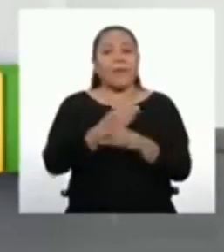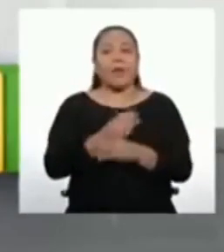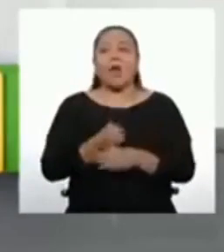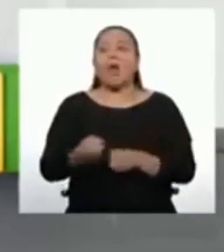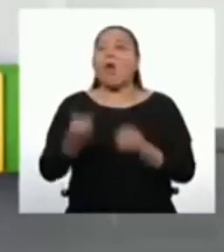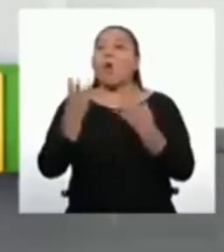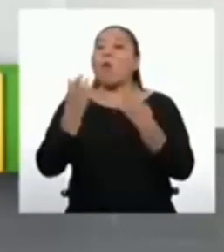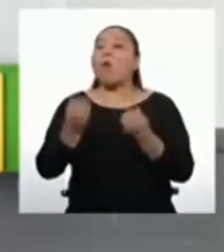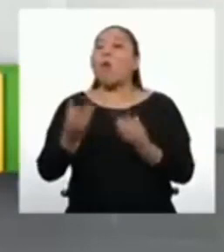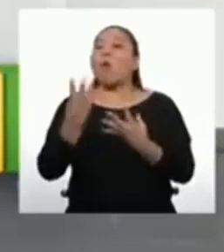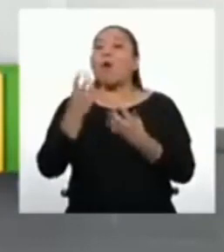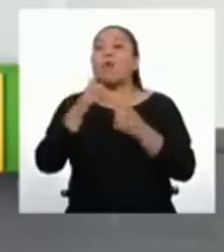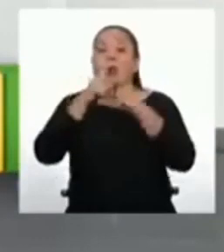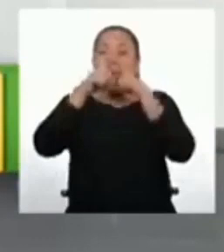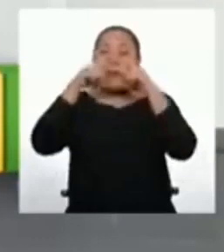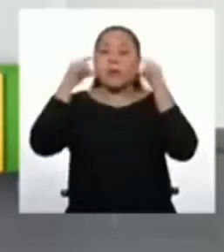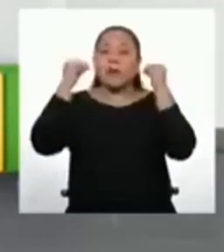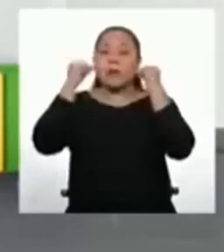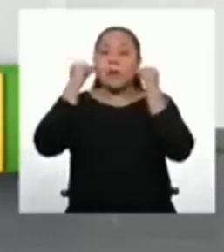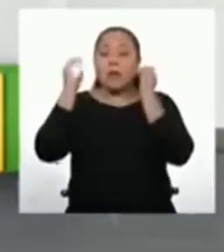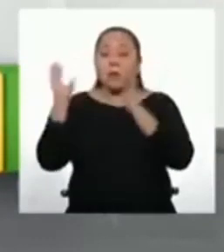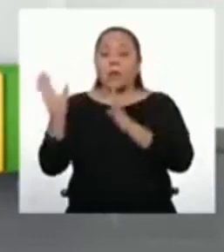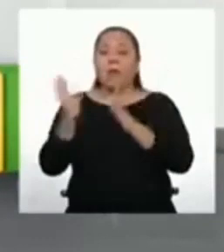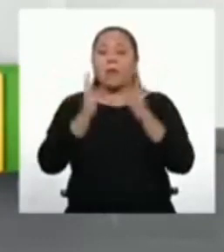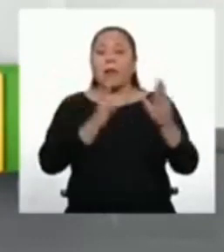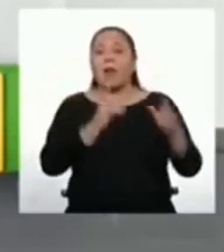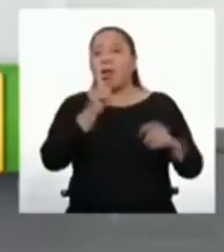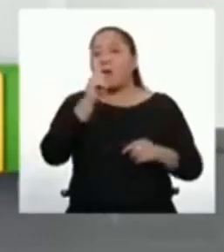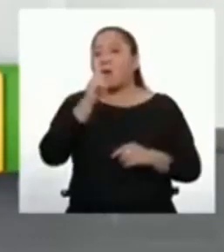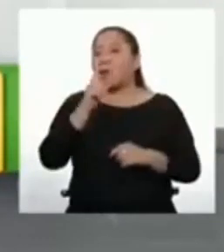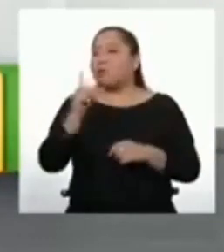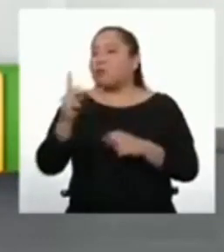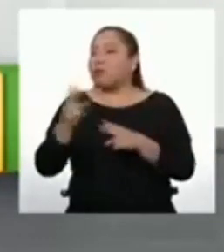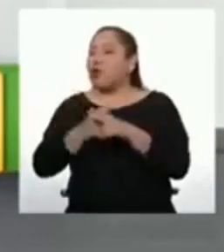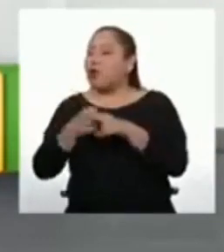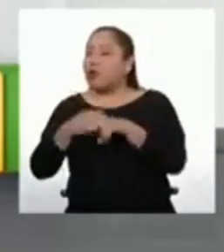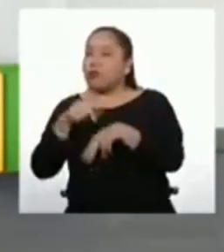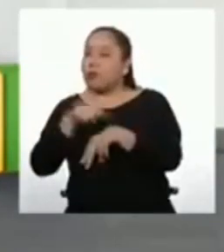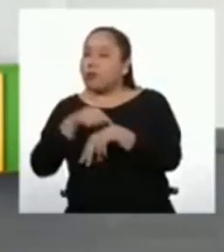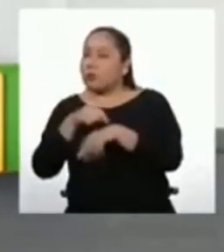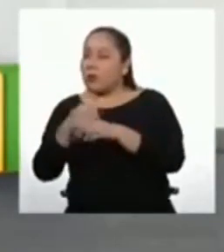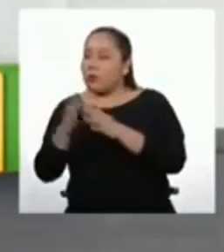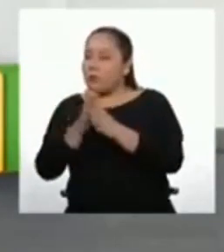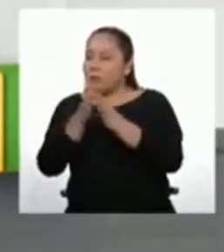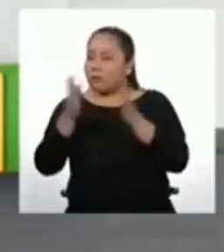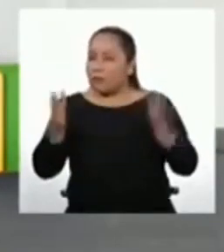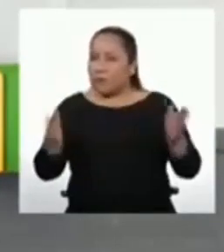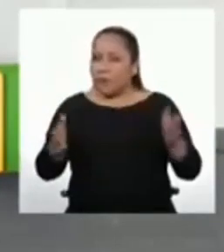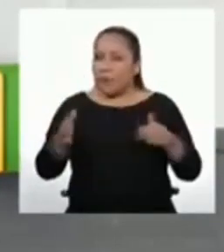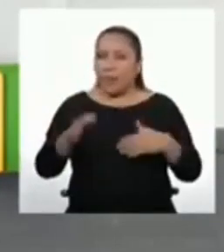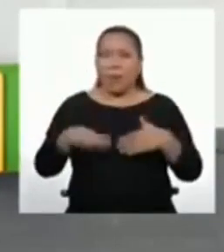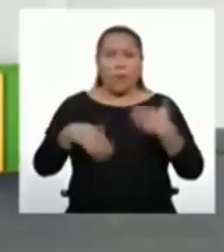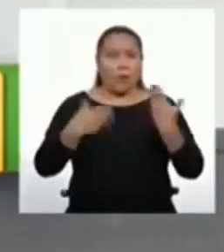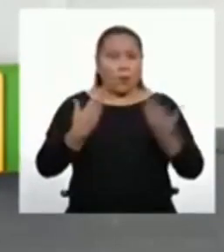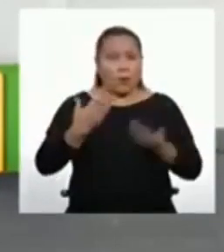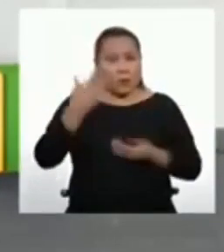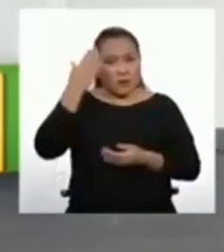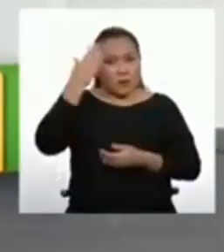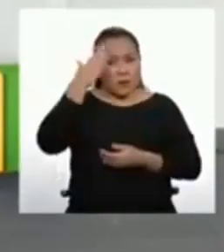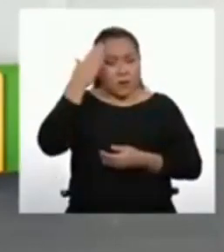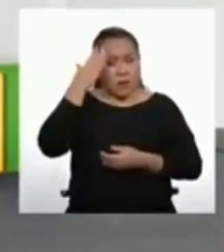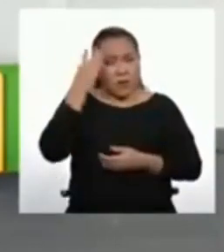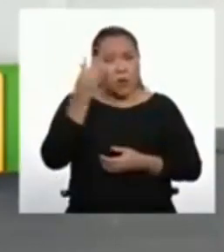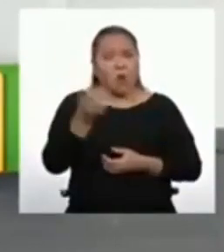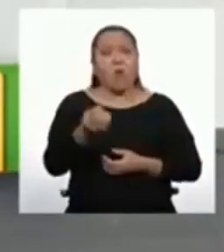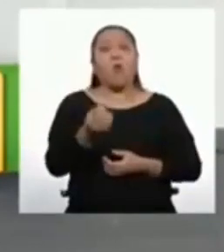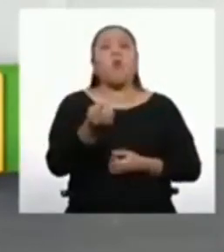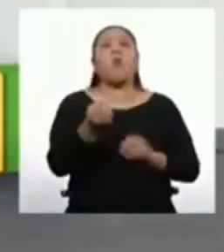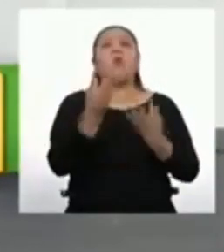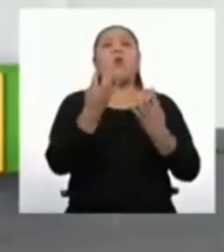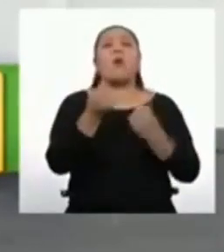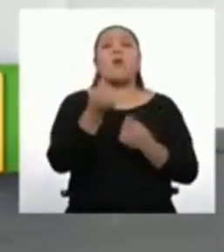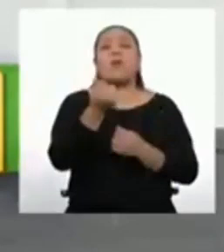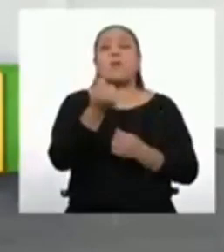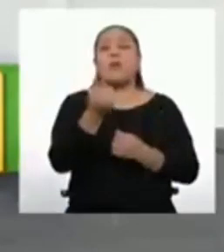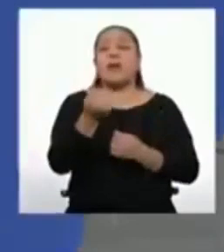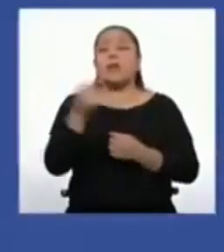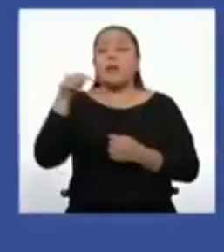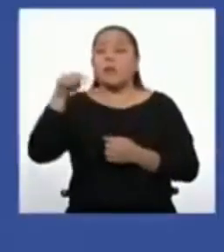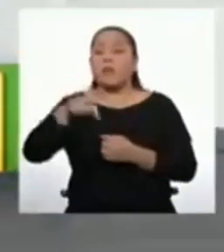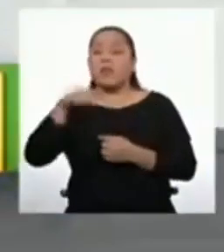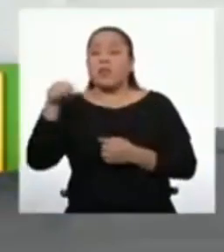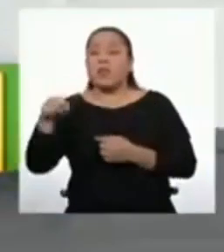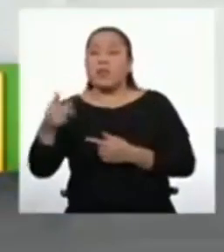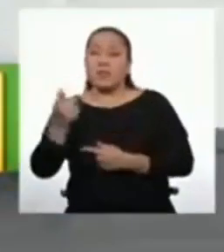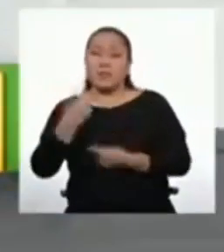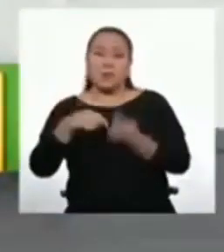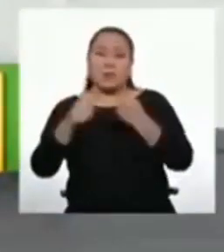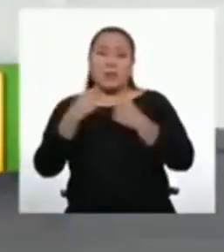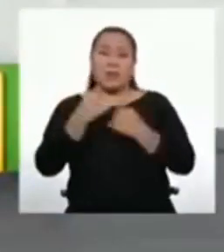mascarillas que podemos confeccionar en cierto tiempo? ¿Se podrá calcular también el dinero que se recibirá por dichas ventas?